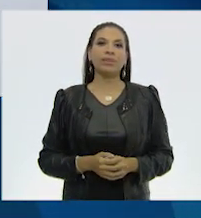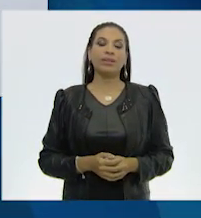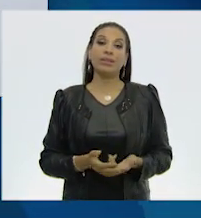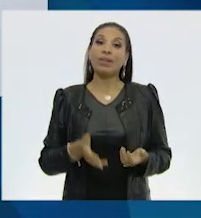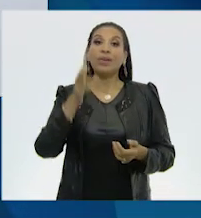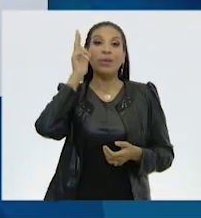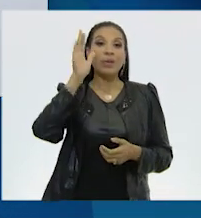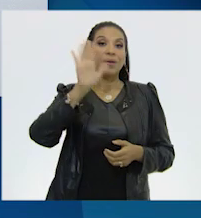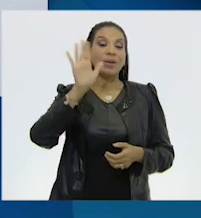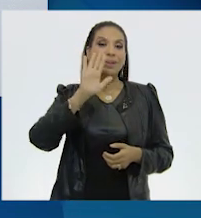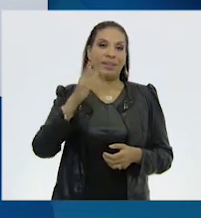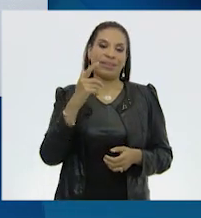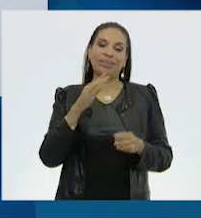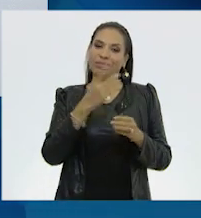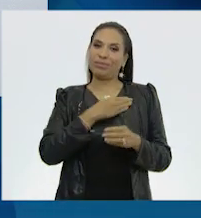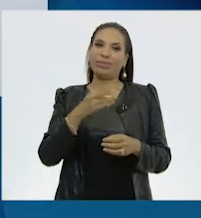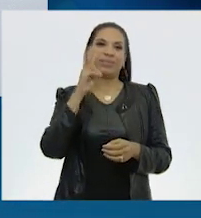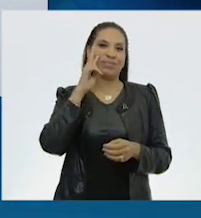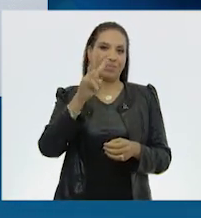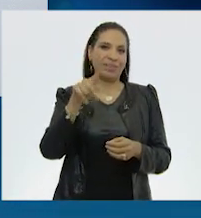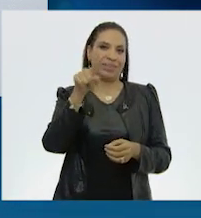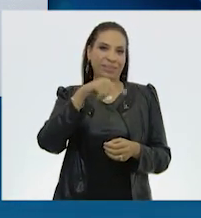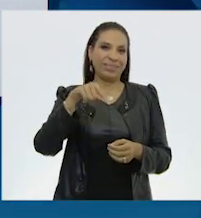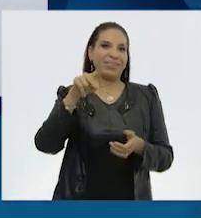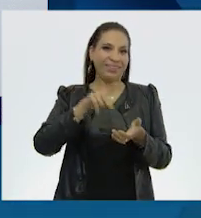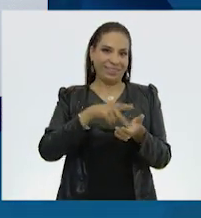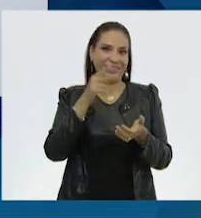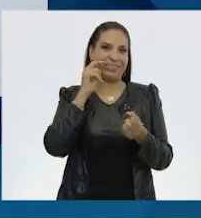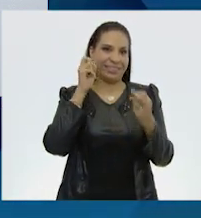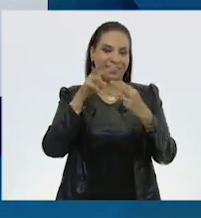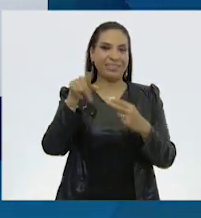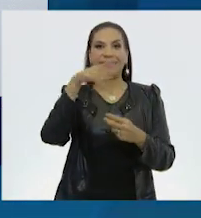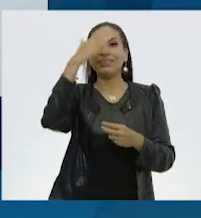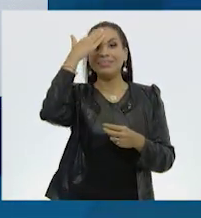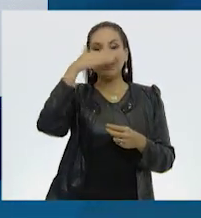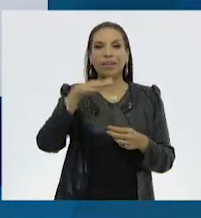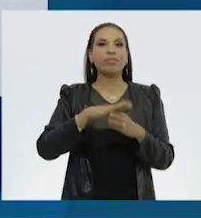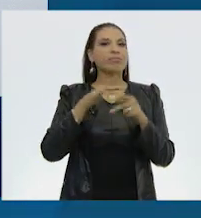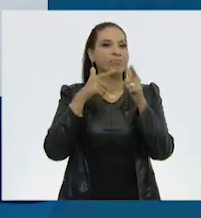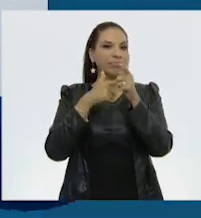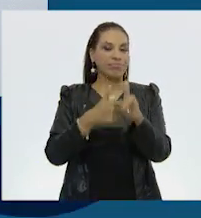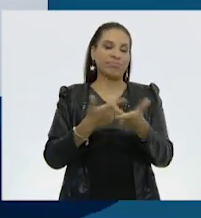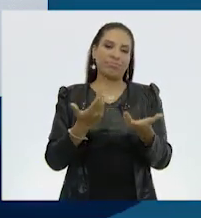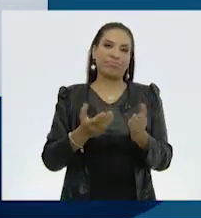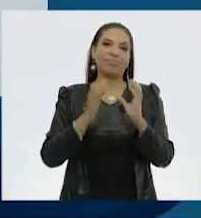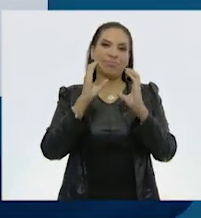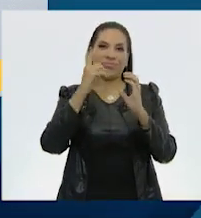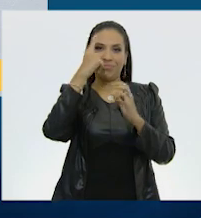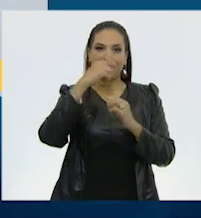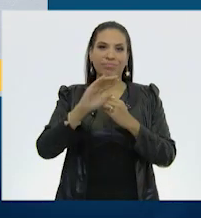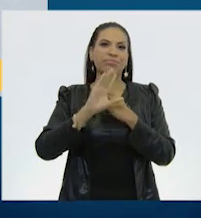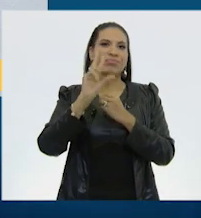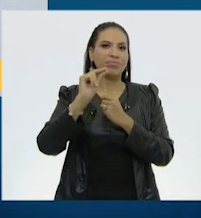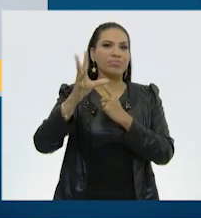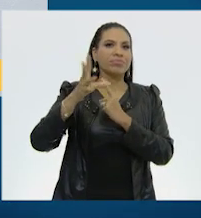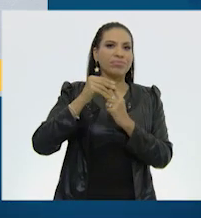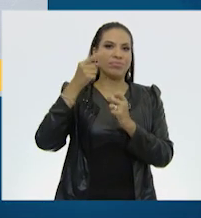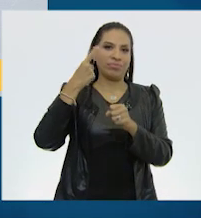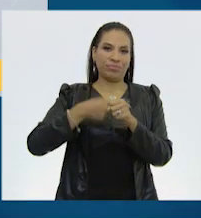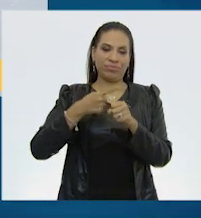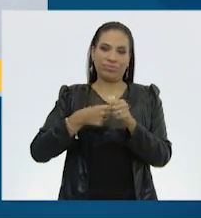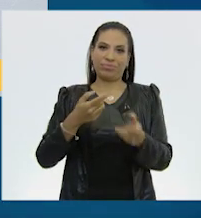¡Hola! ¡Qué bueno verlas y verlos por aquí! Ya saben que continuamos con las medidas para no